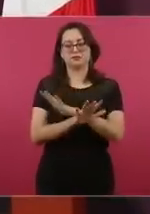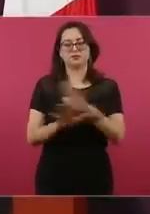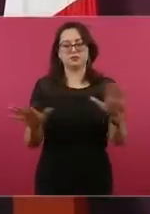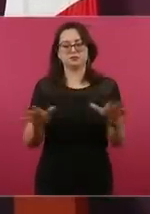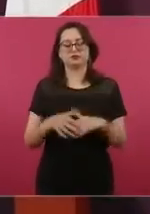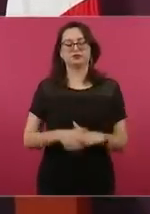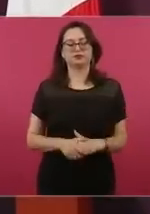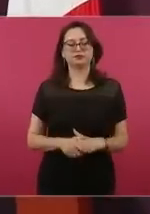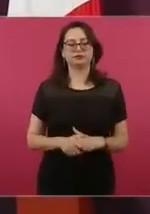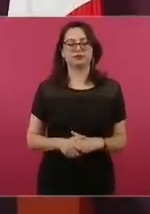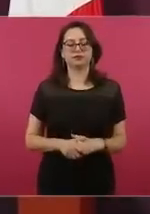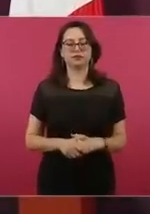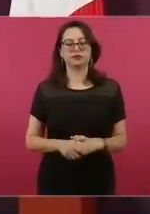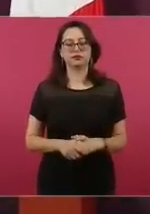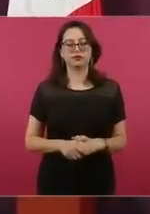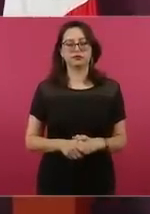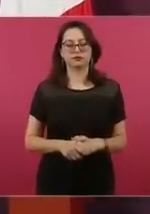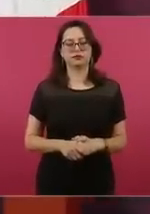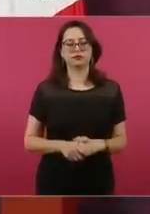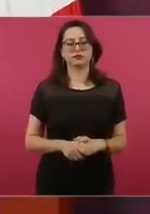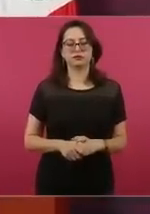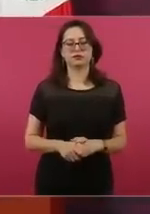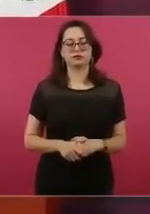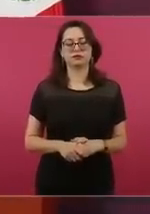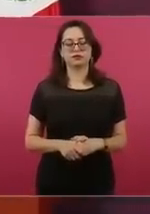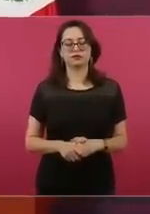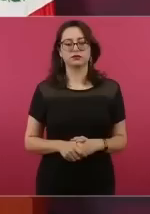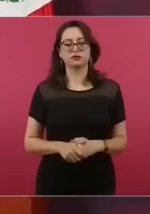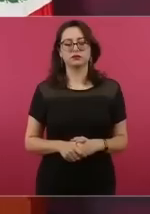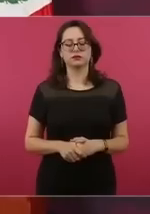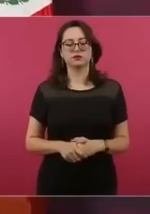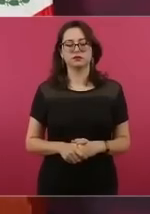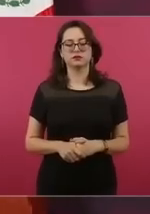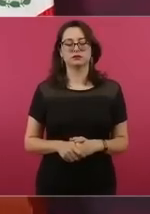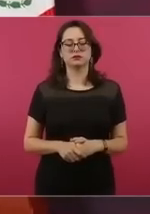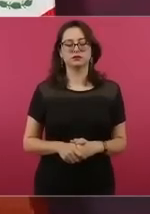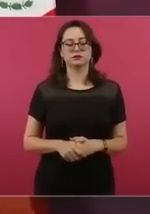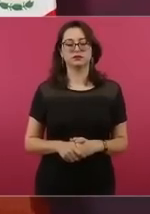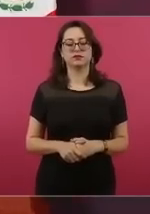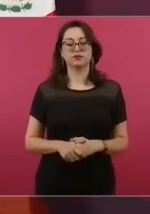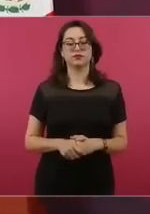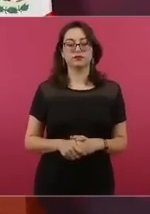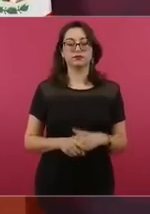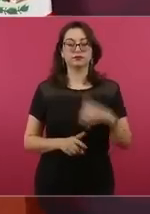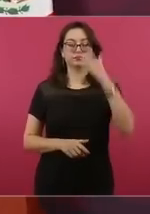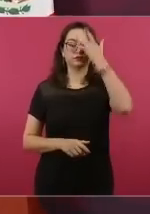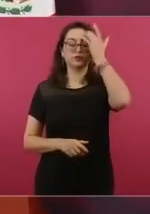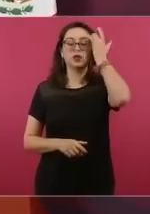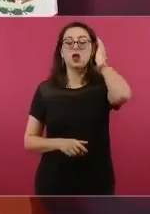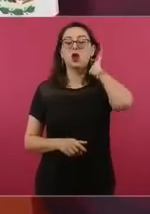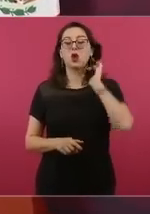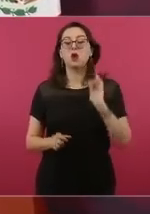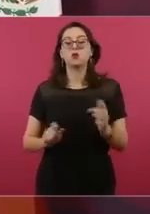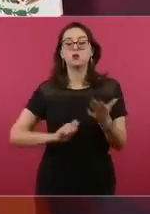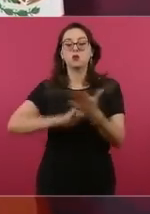García Luna y ya se informó. Esto del rápido y furioso